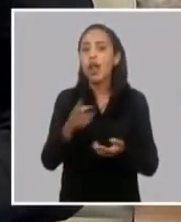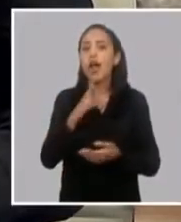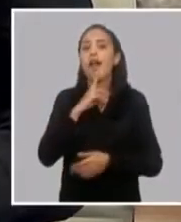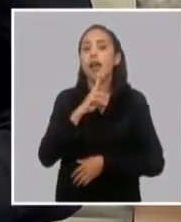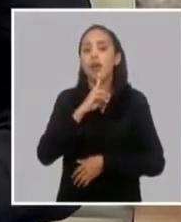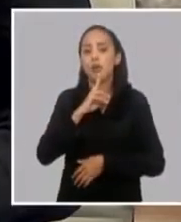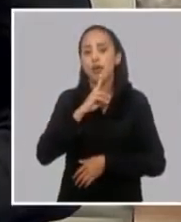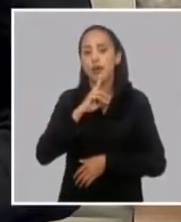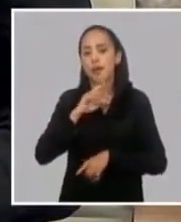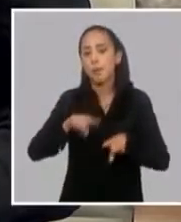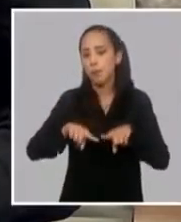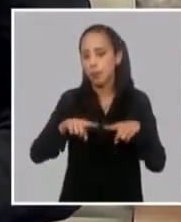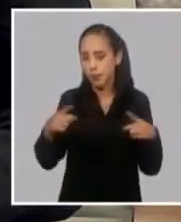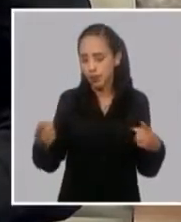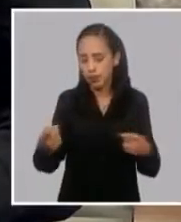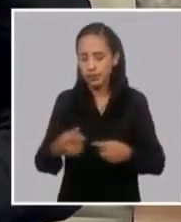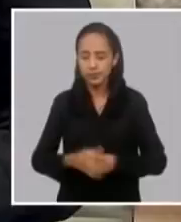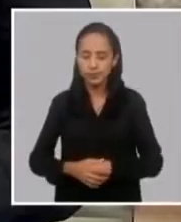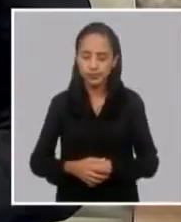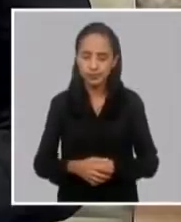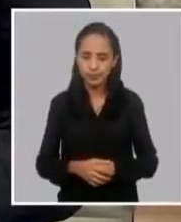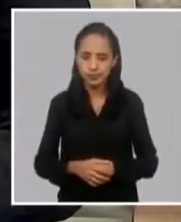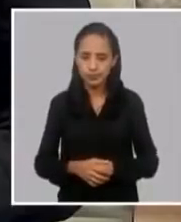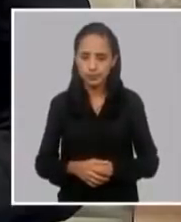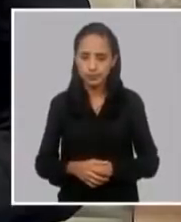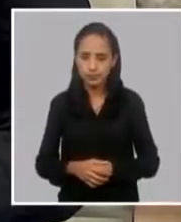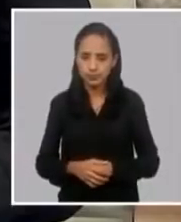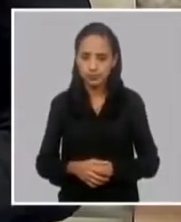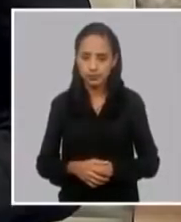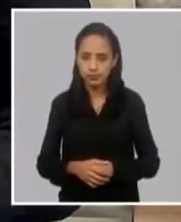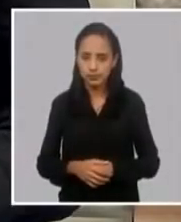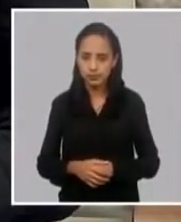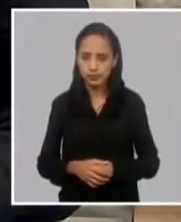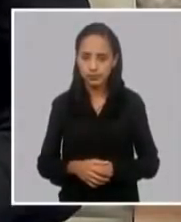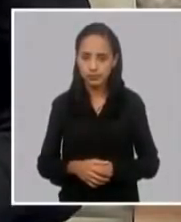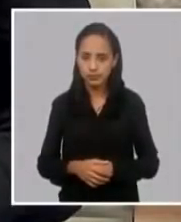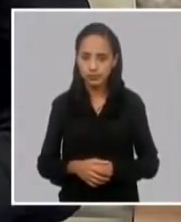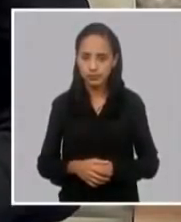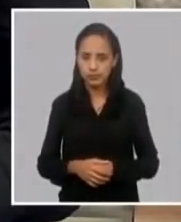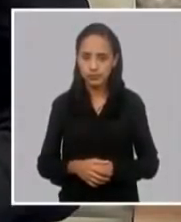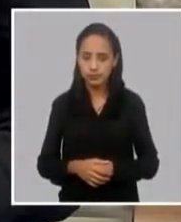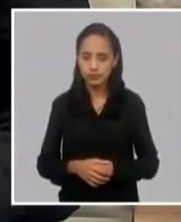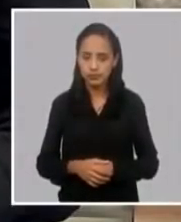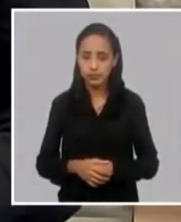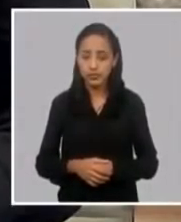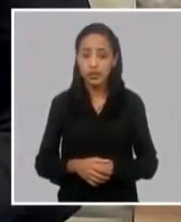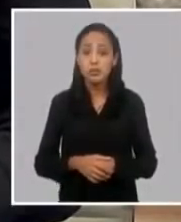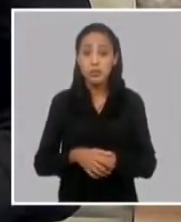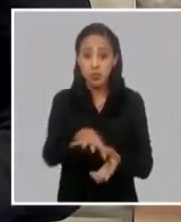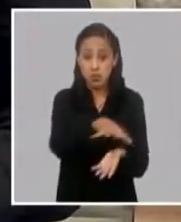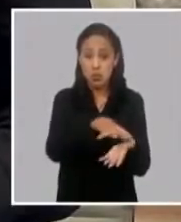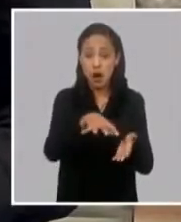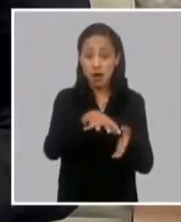porque aunque dentro de los circuitos priorizados está previsto todas las